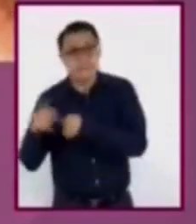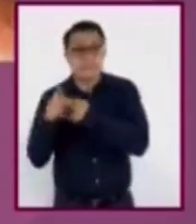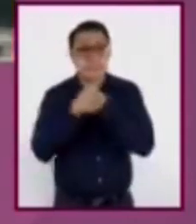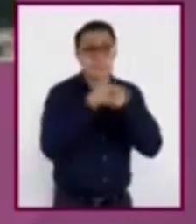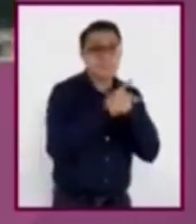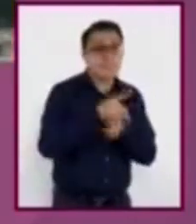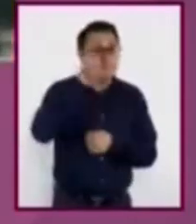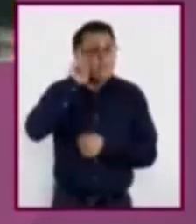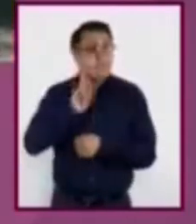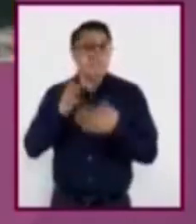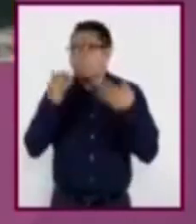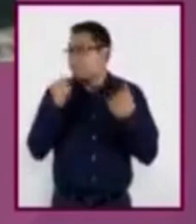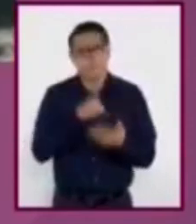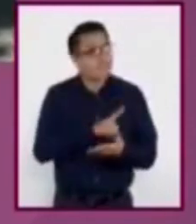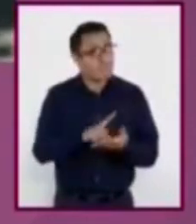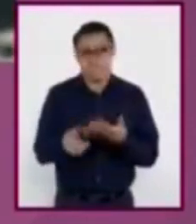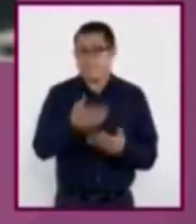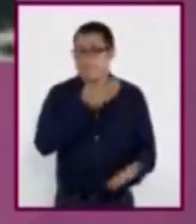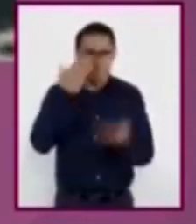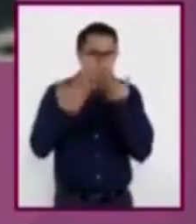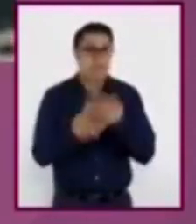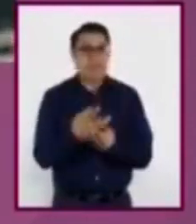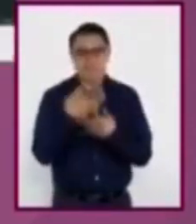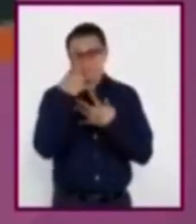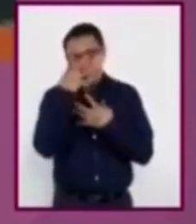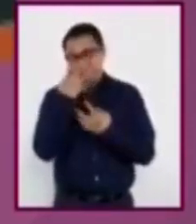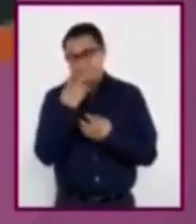mujeres no tienen derecho a estudiar? ¡Qué tristeza!